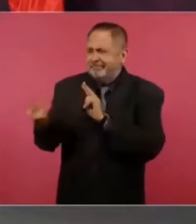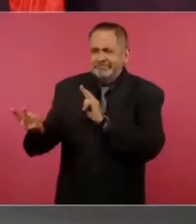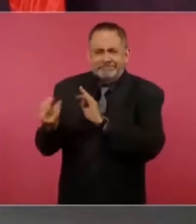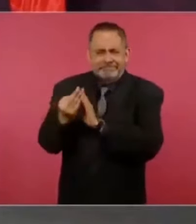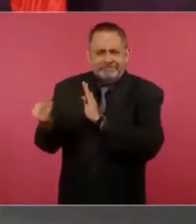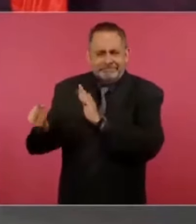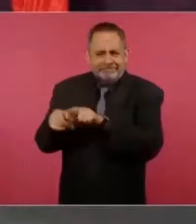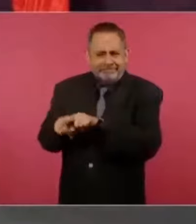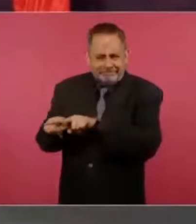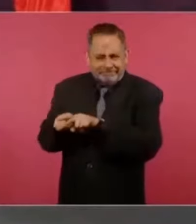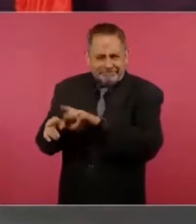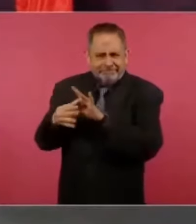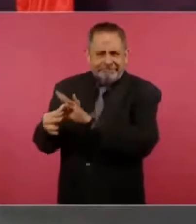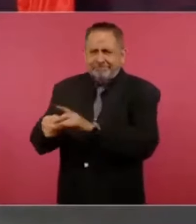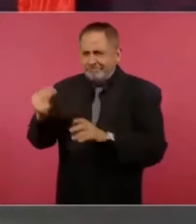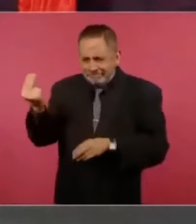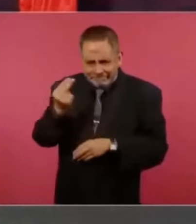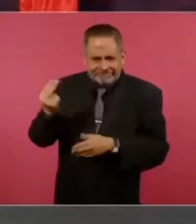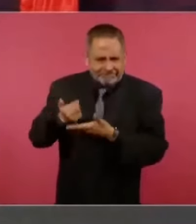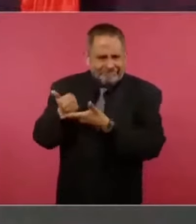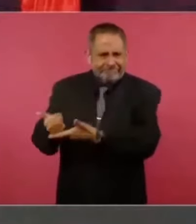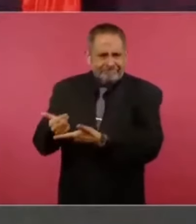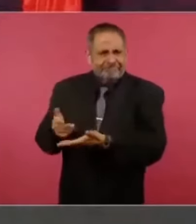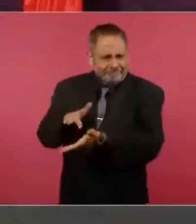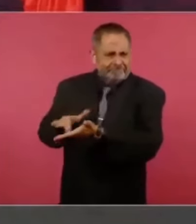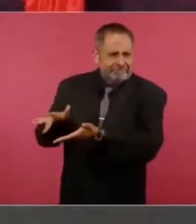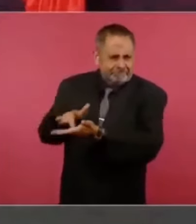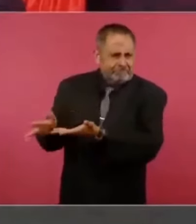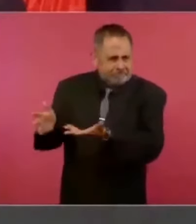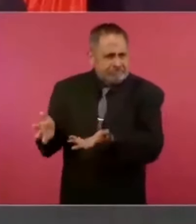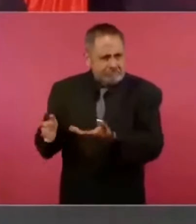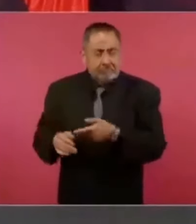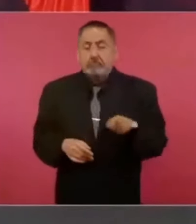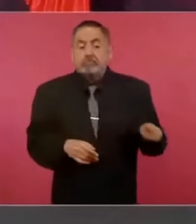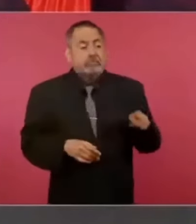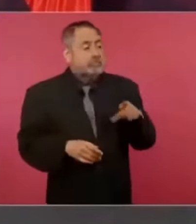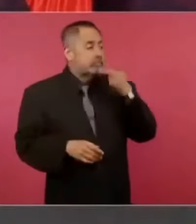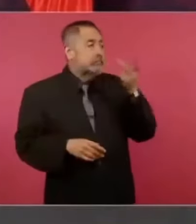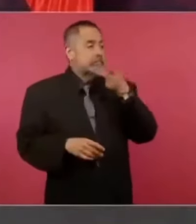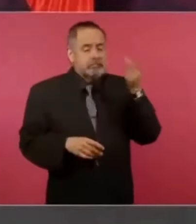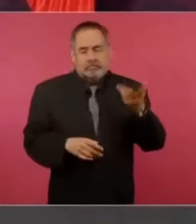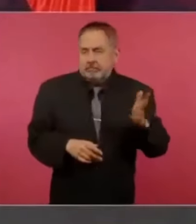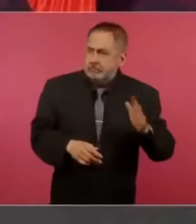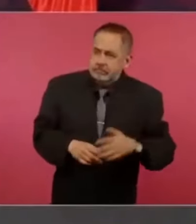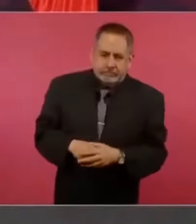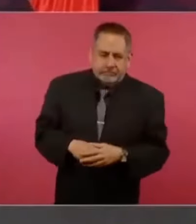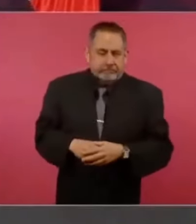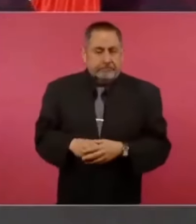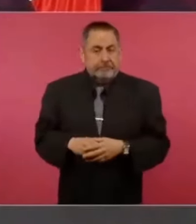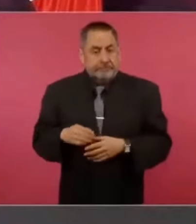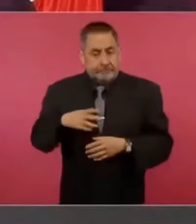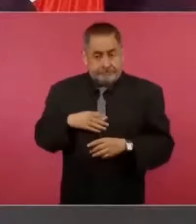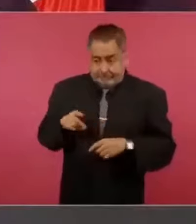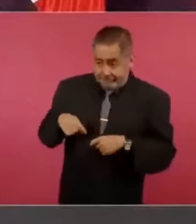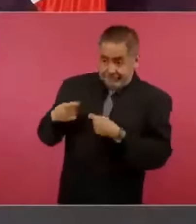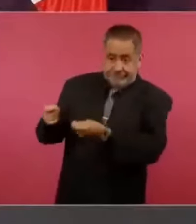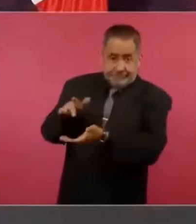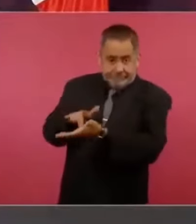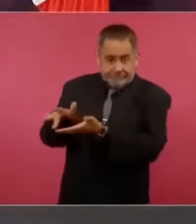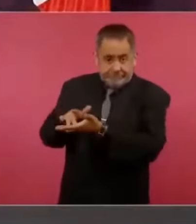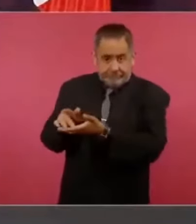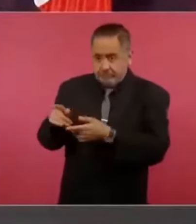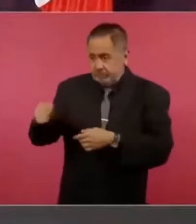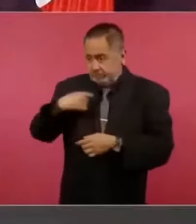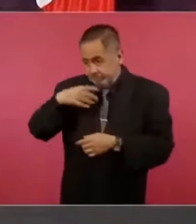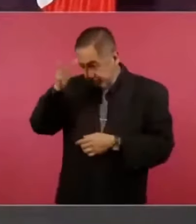que los necesita y la cantidad que se tiene